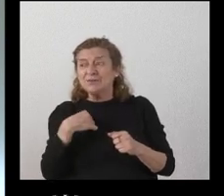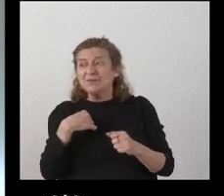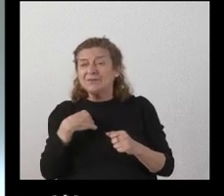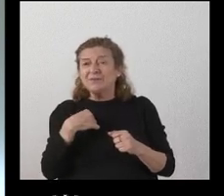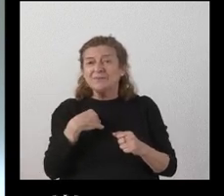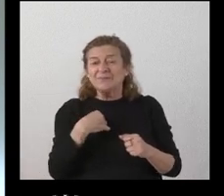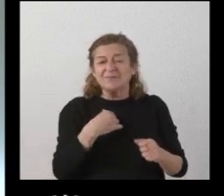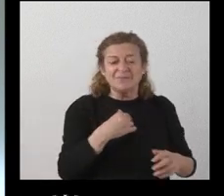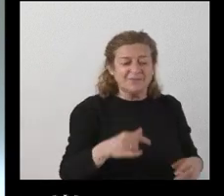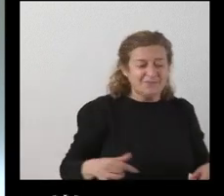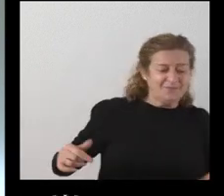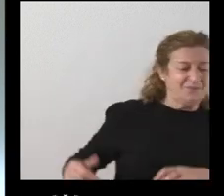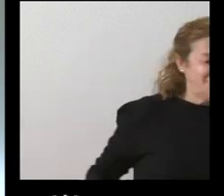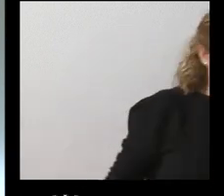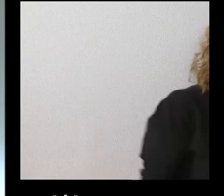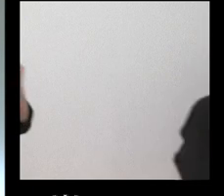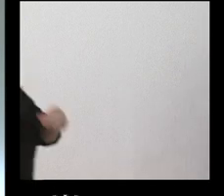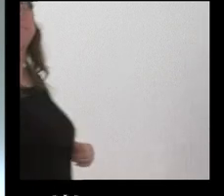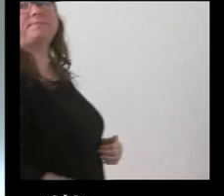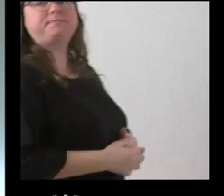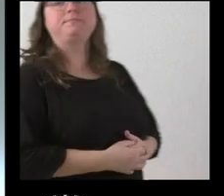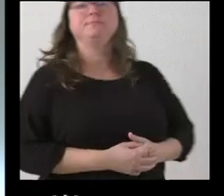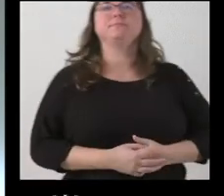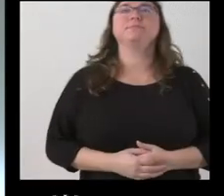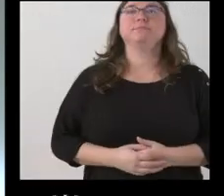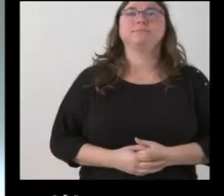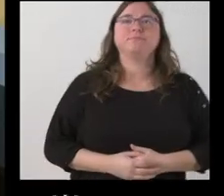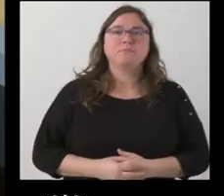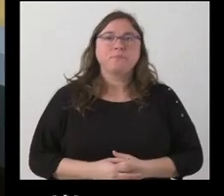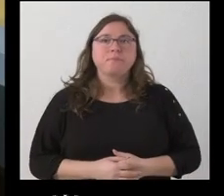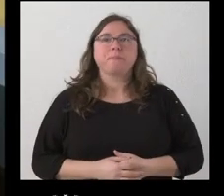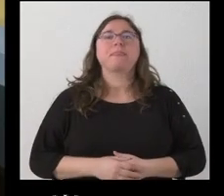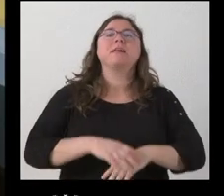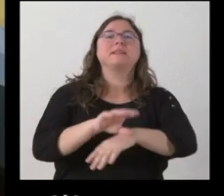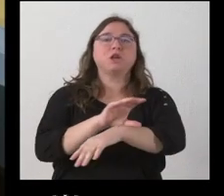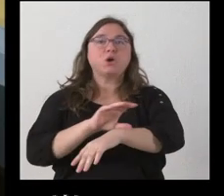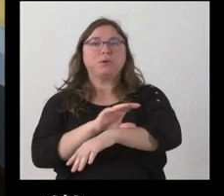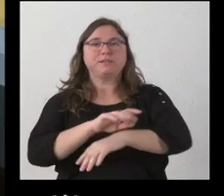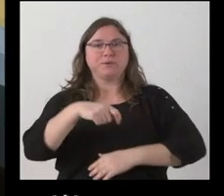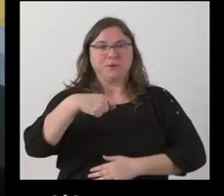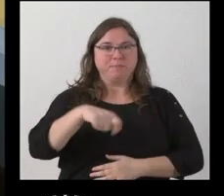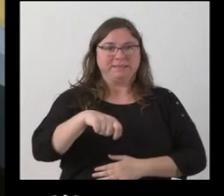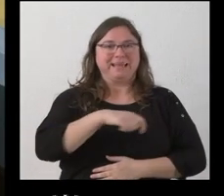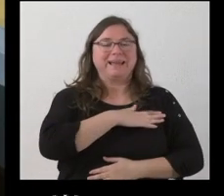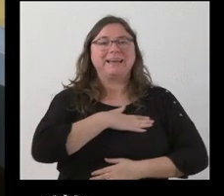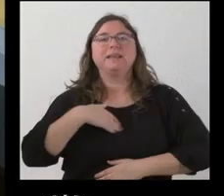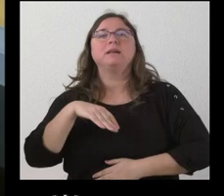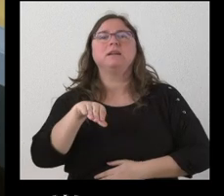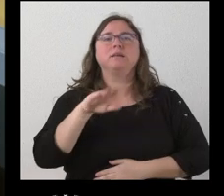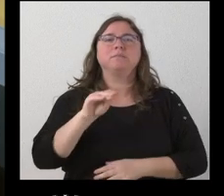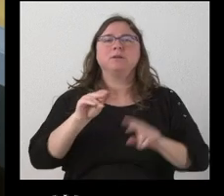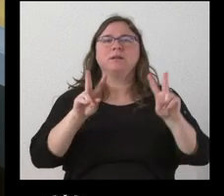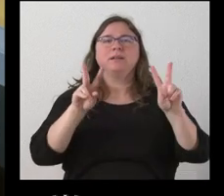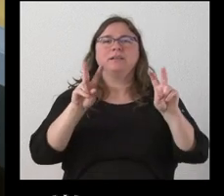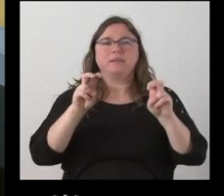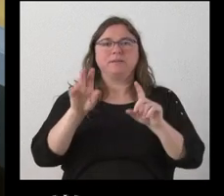Bueno pues aprovechando que está aquí el consejero de la presidencia quería preguntar ¿cómo va el tema de la ley de violencia intrafamiliar